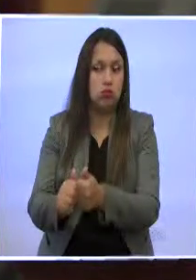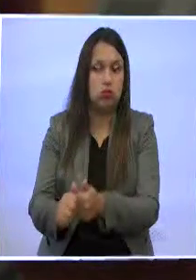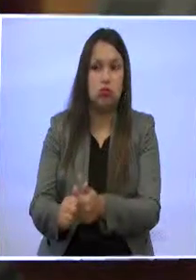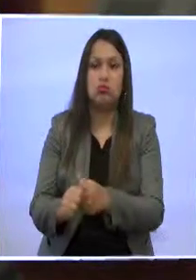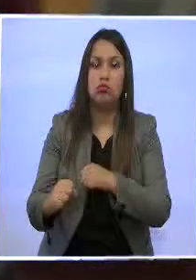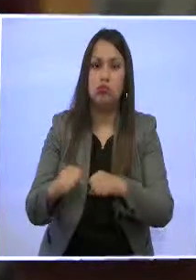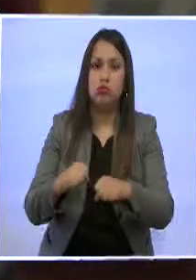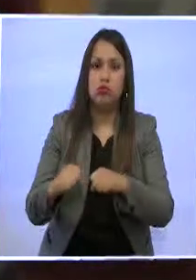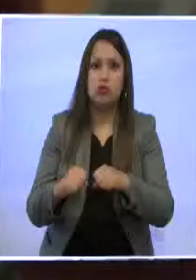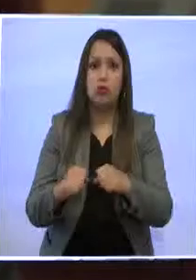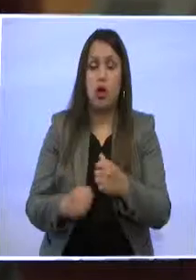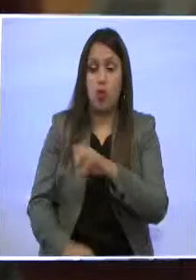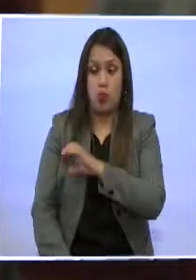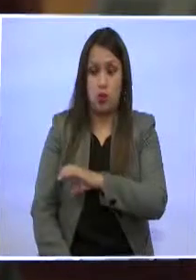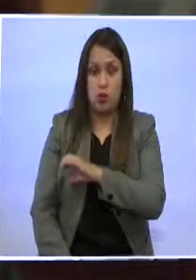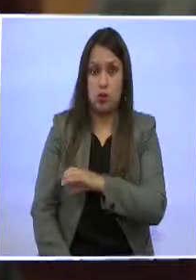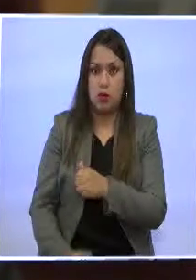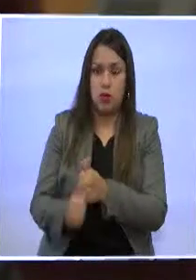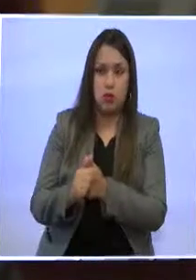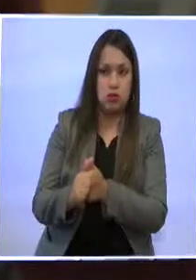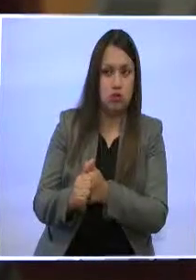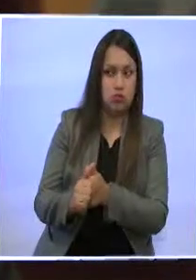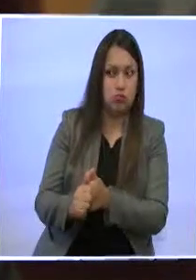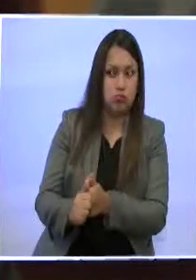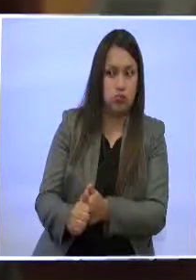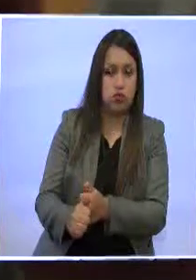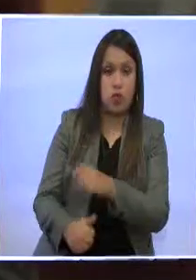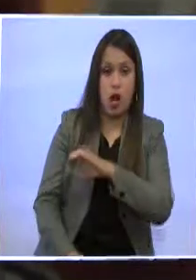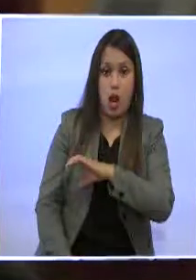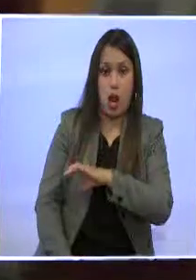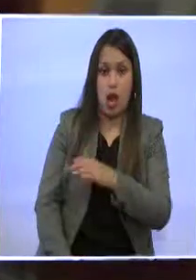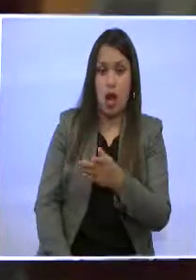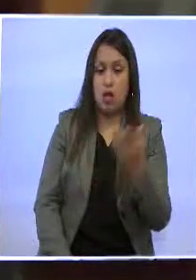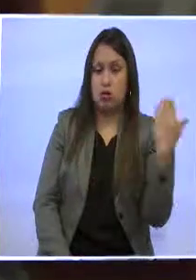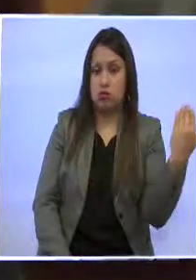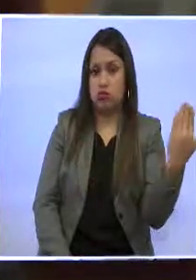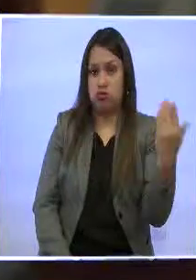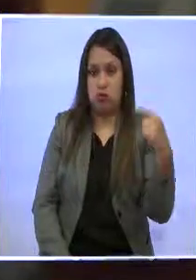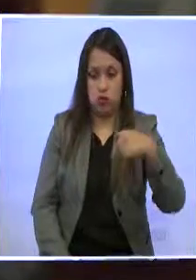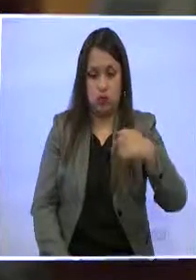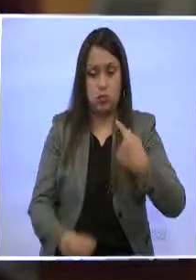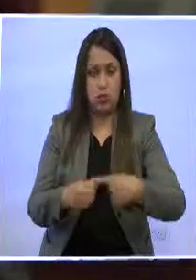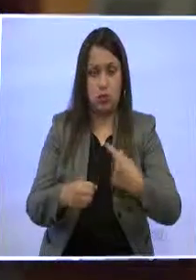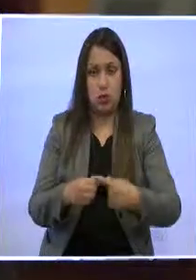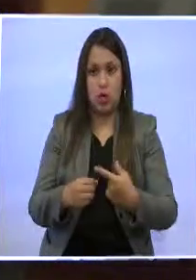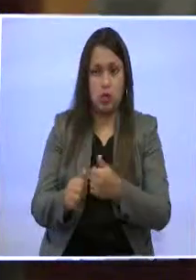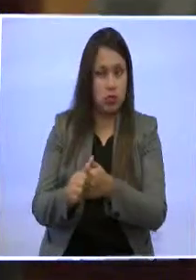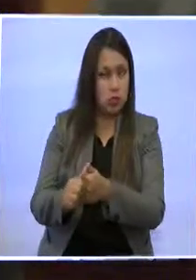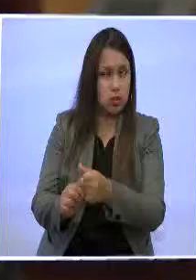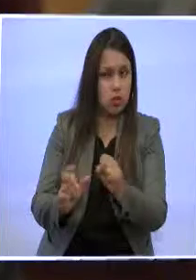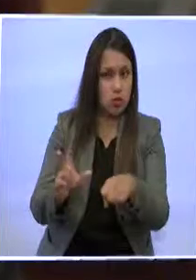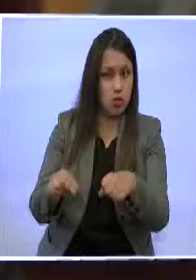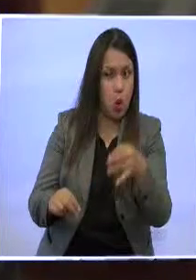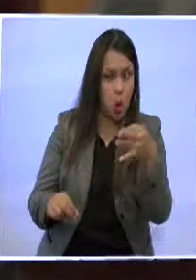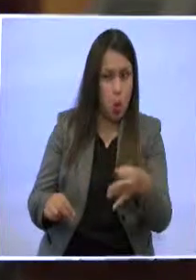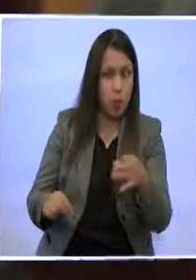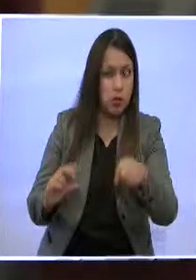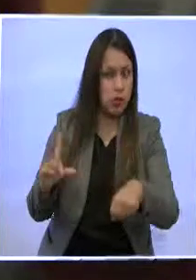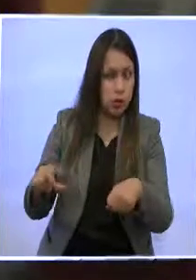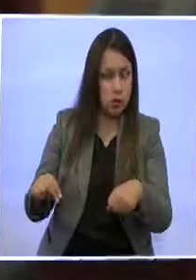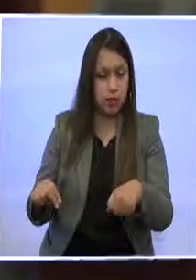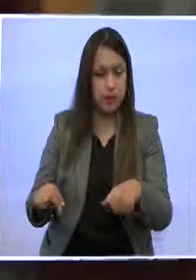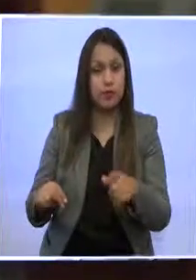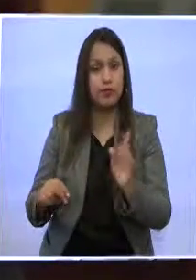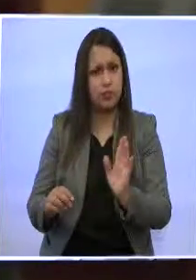del Ejecutivo Municipal, en este caso del alcalde de Quito. En esos dos rubros hemos presentado ante la ciudadanía